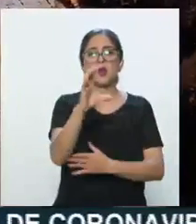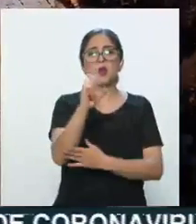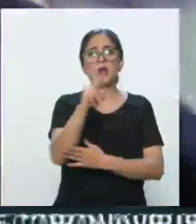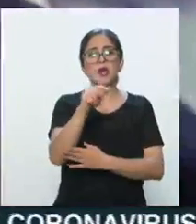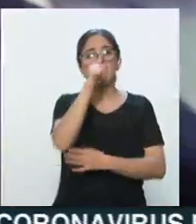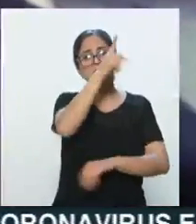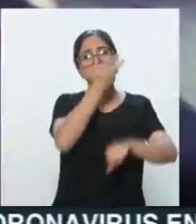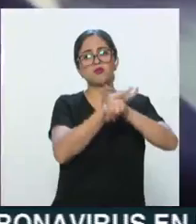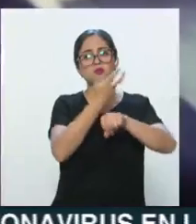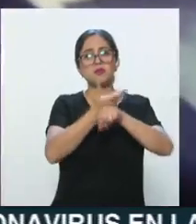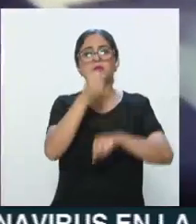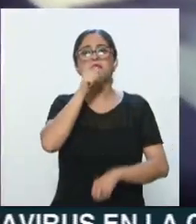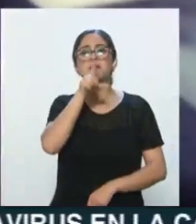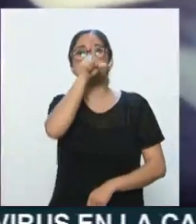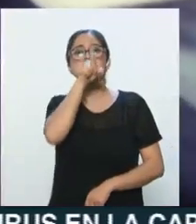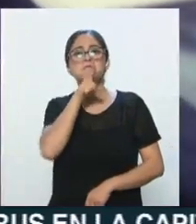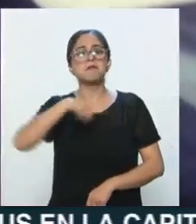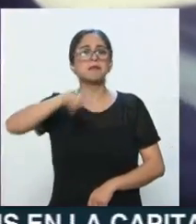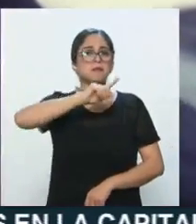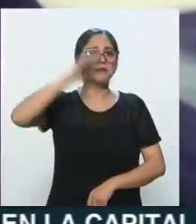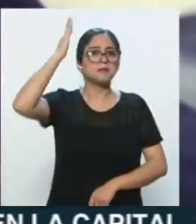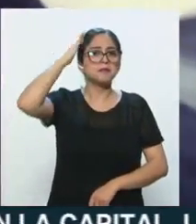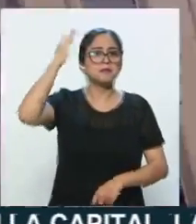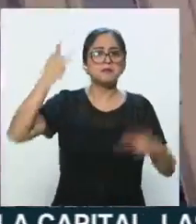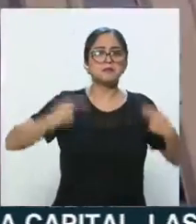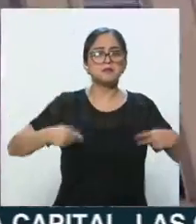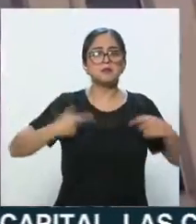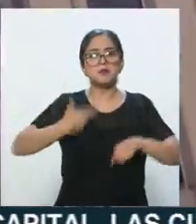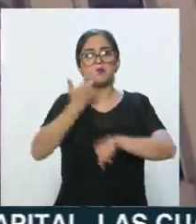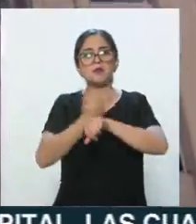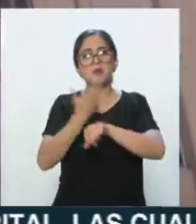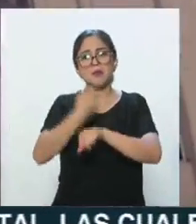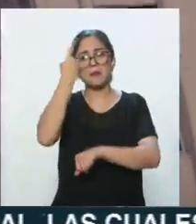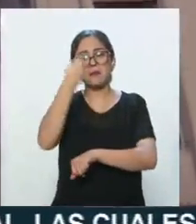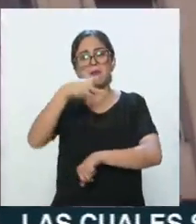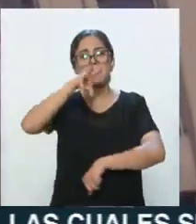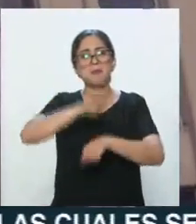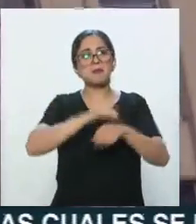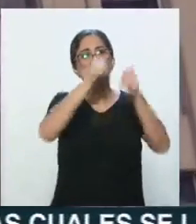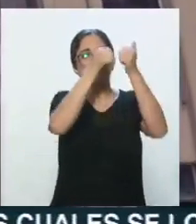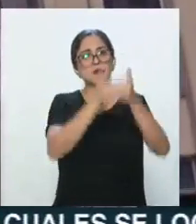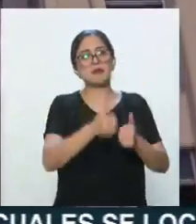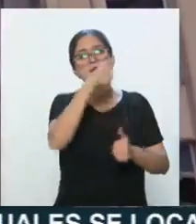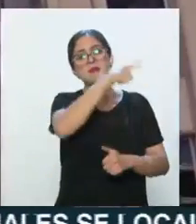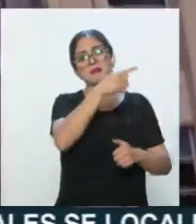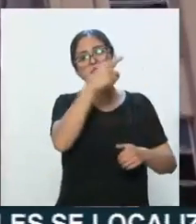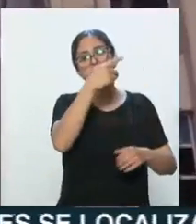Unidos y haber mentido a autoridades norteamericanas en su solicitud de ciudadanía estadounidense.